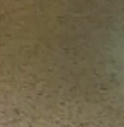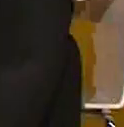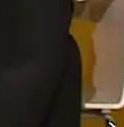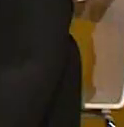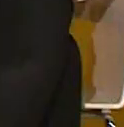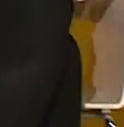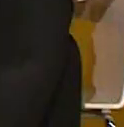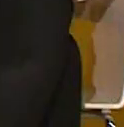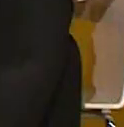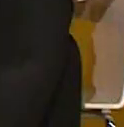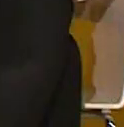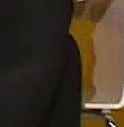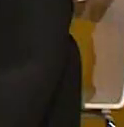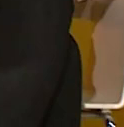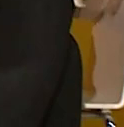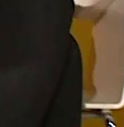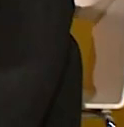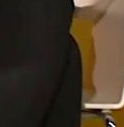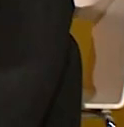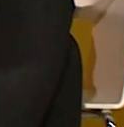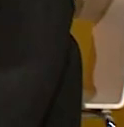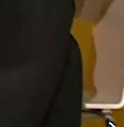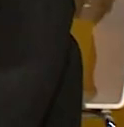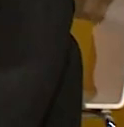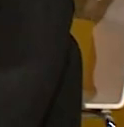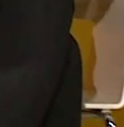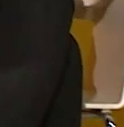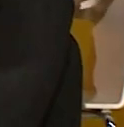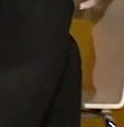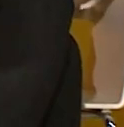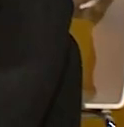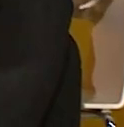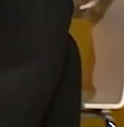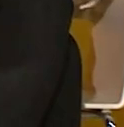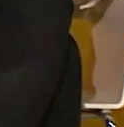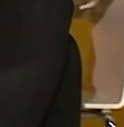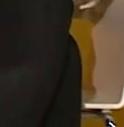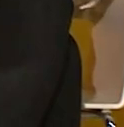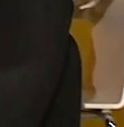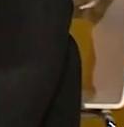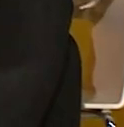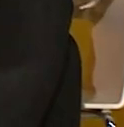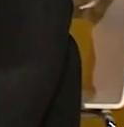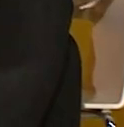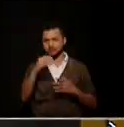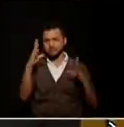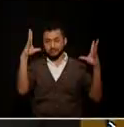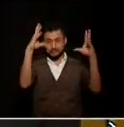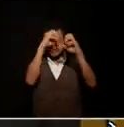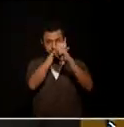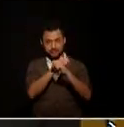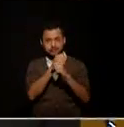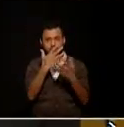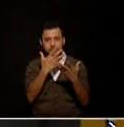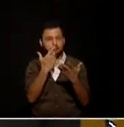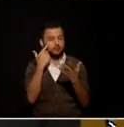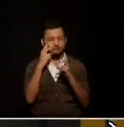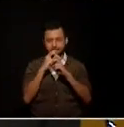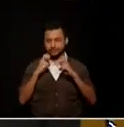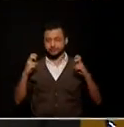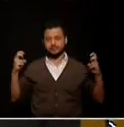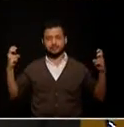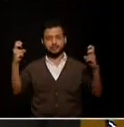de la noche 35 minutos regresamos a la hora del debate hoy con los candidatos a la gobernación de antioquia